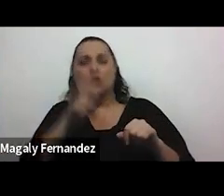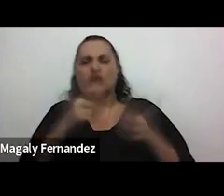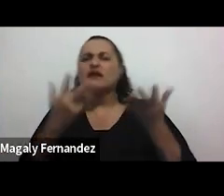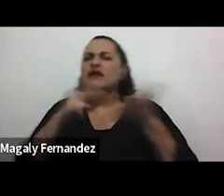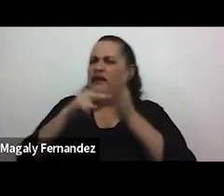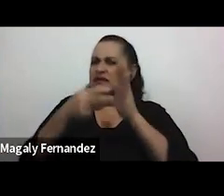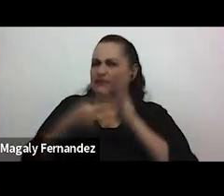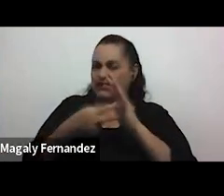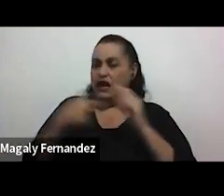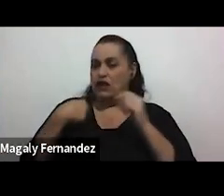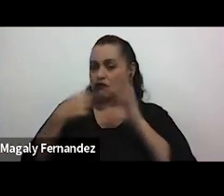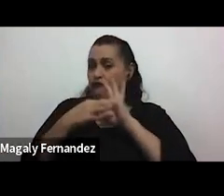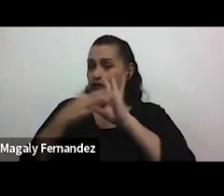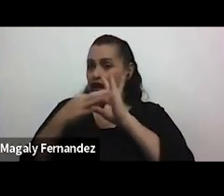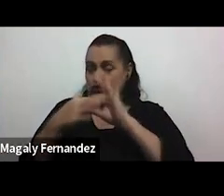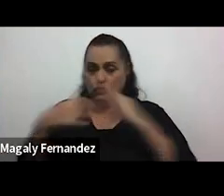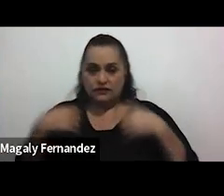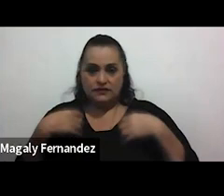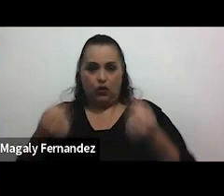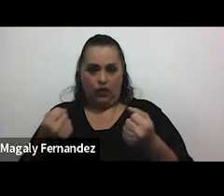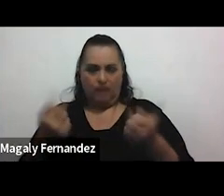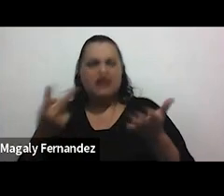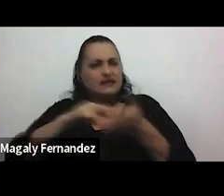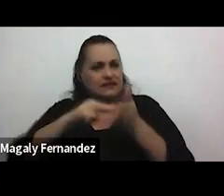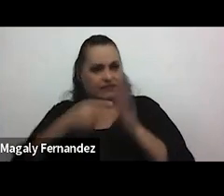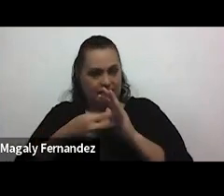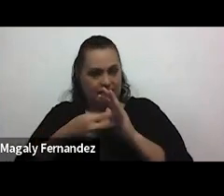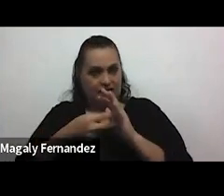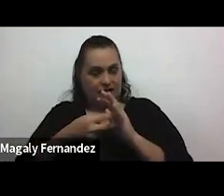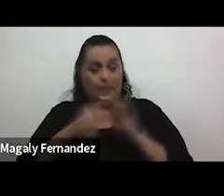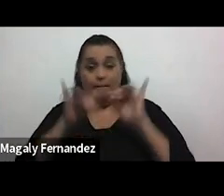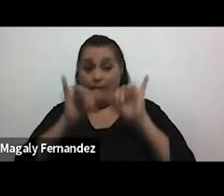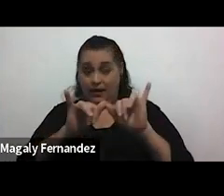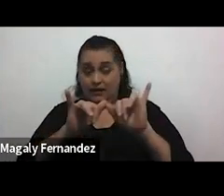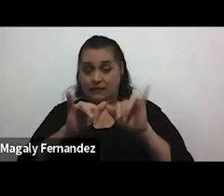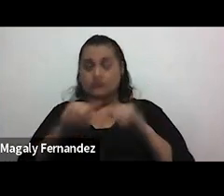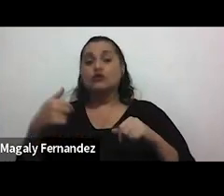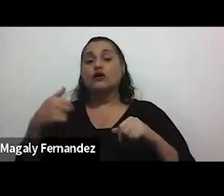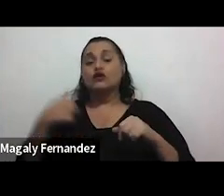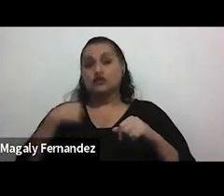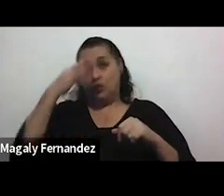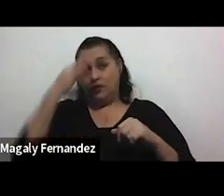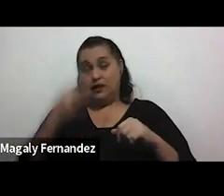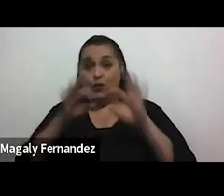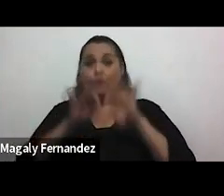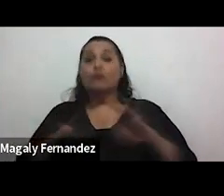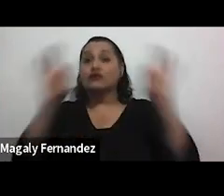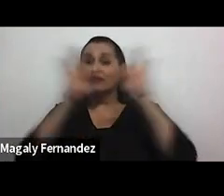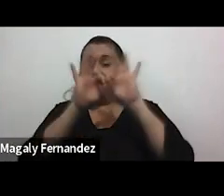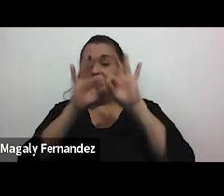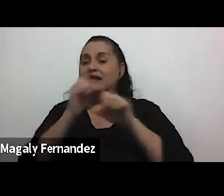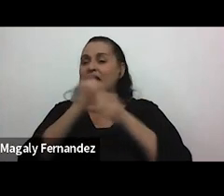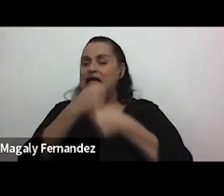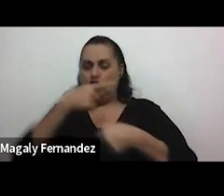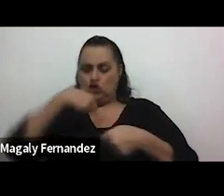estar en una relación saludable y para esto yo a mí me parece muy importante hacernos ciertas